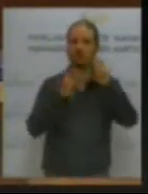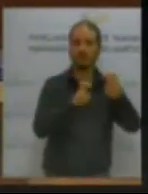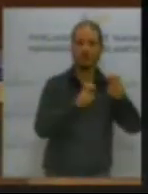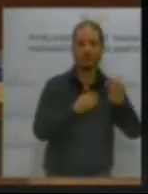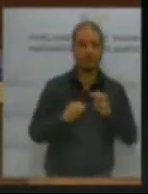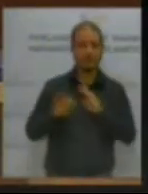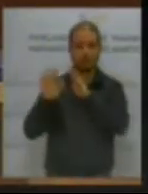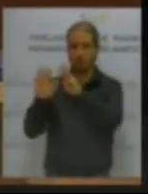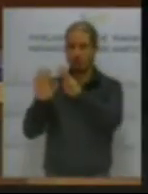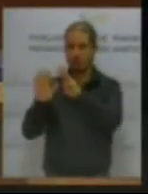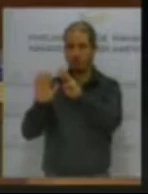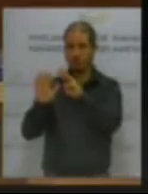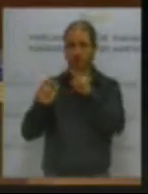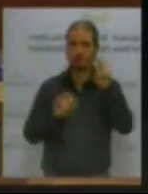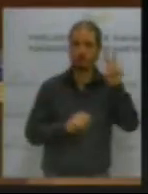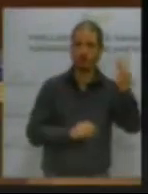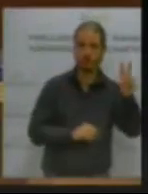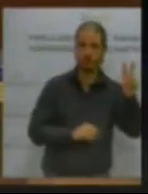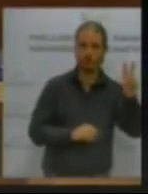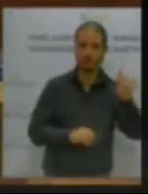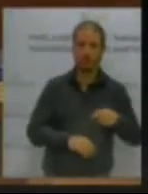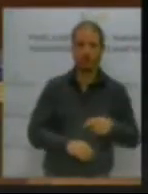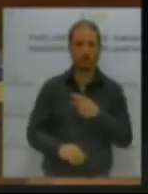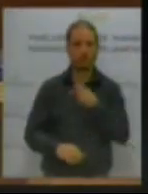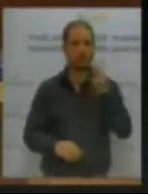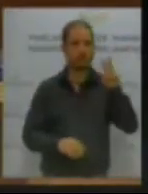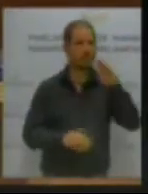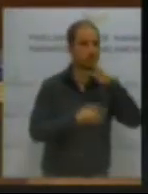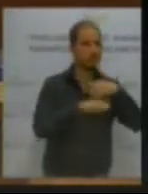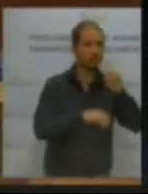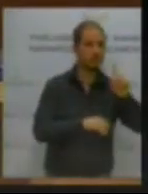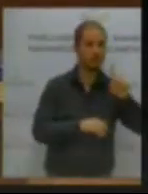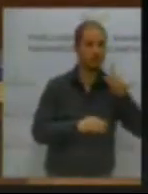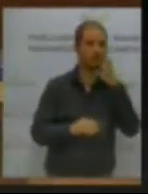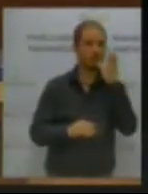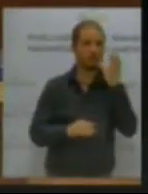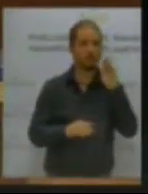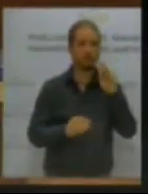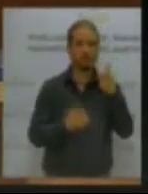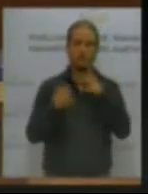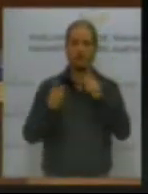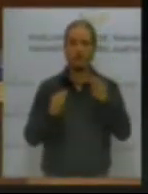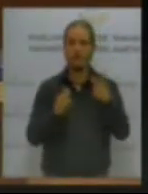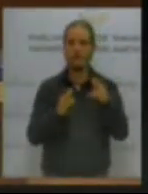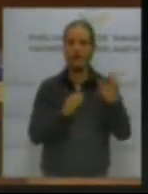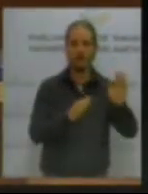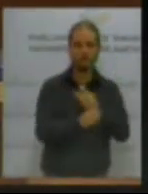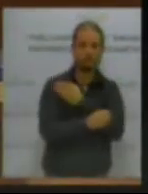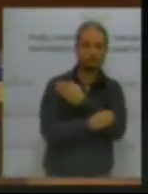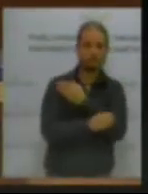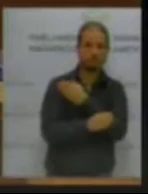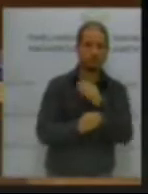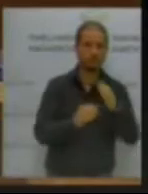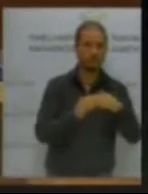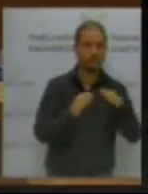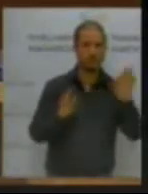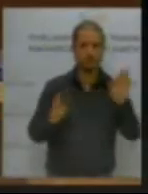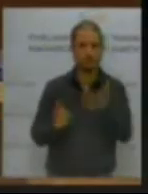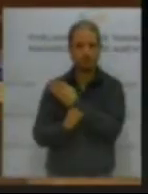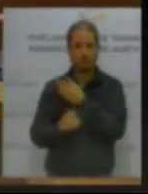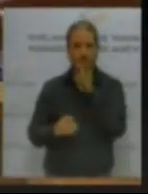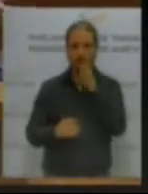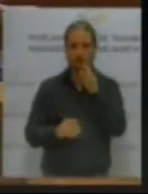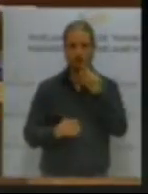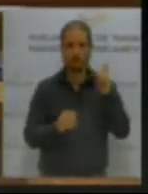Hay dos incumplimientos. Uno es porque se pasa el plazo al emitir la declaración de incidencia ambiental, pero esto fue por ampliar el plazo de